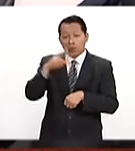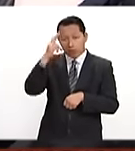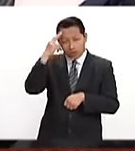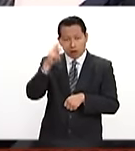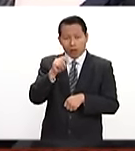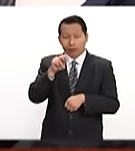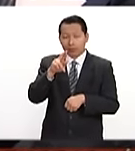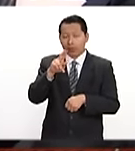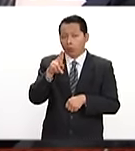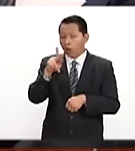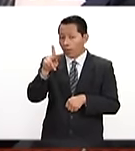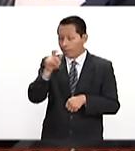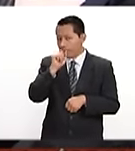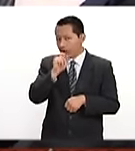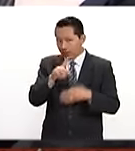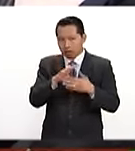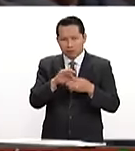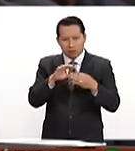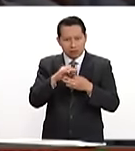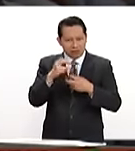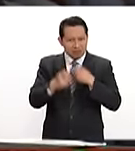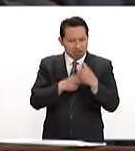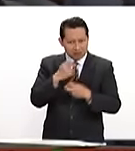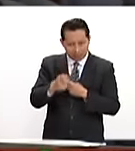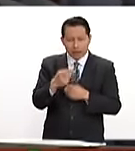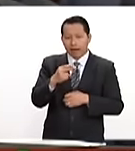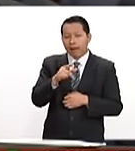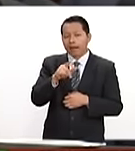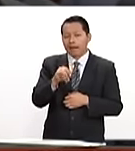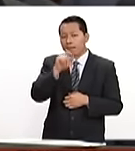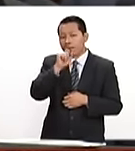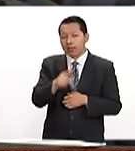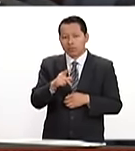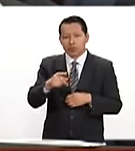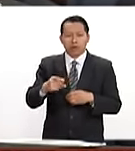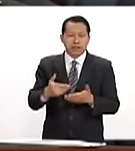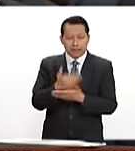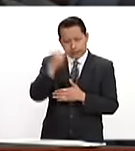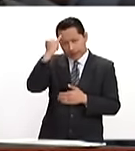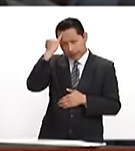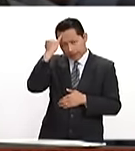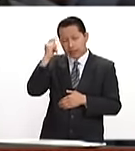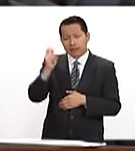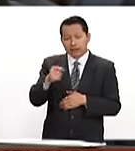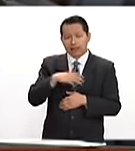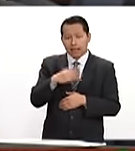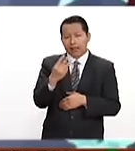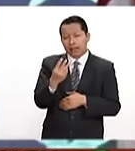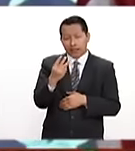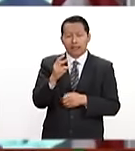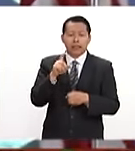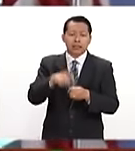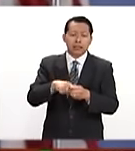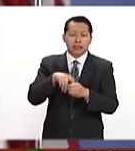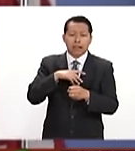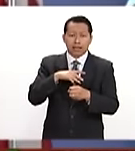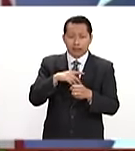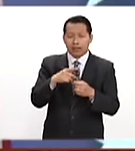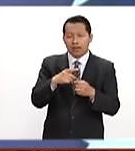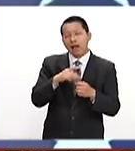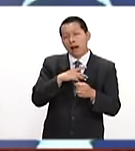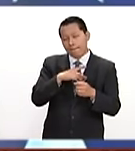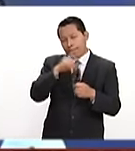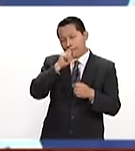Trump en campaña también criticó a este órgano internacional. Haley, de origen indio, es una de las tres integrantes de minorías étnicas en el